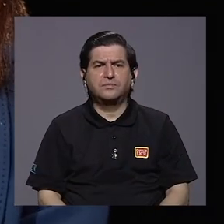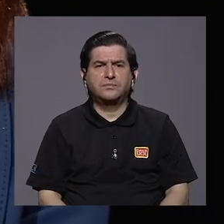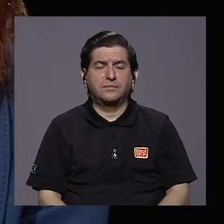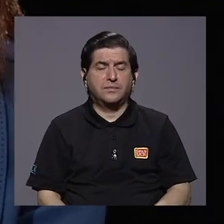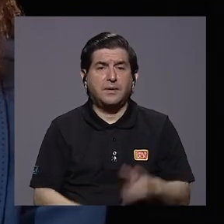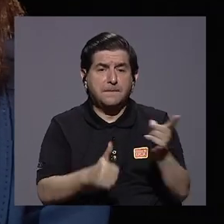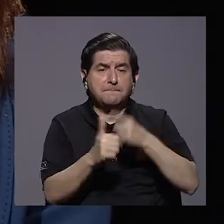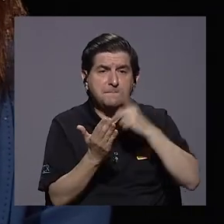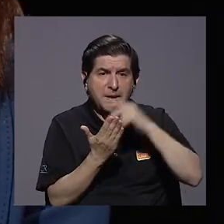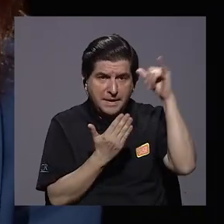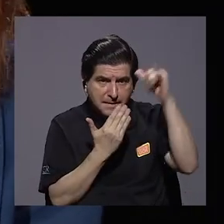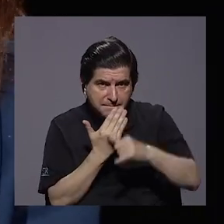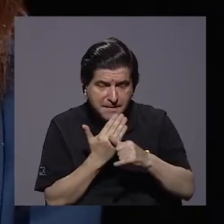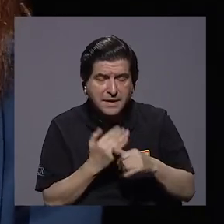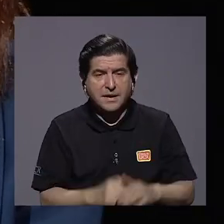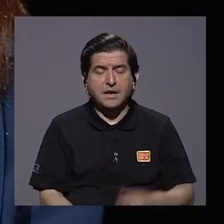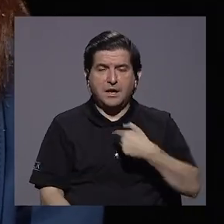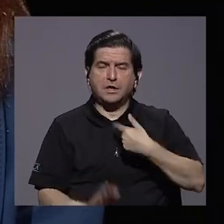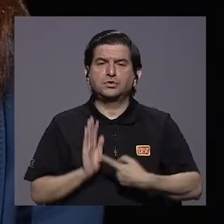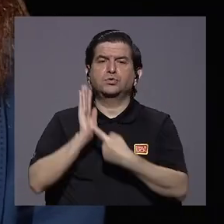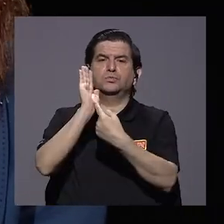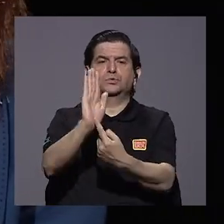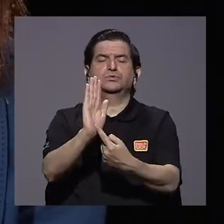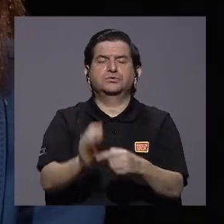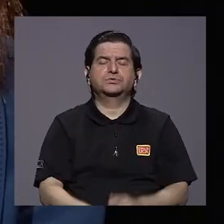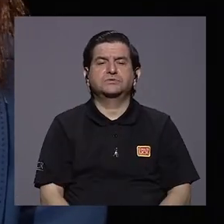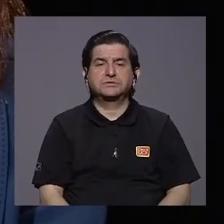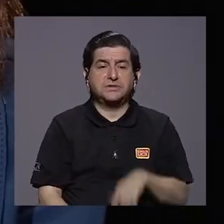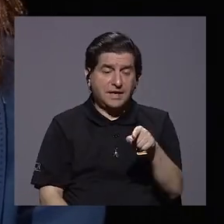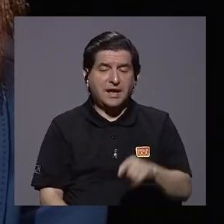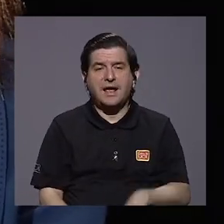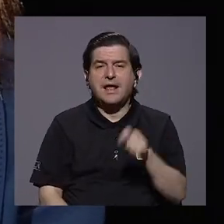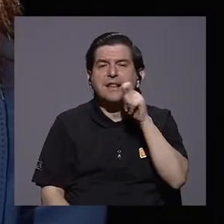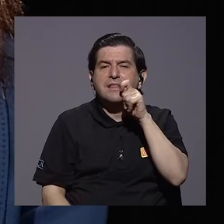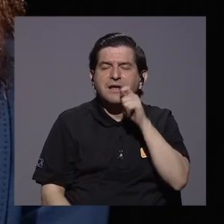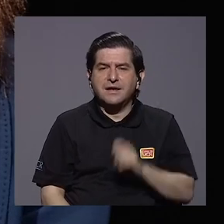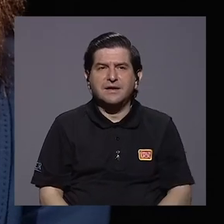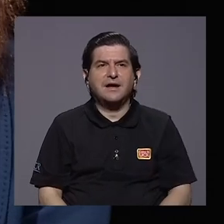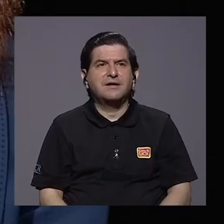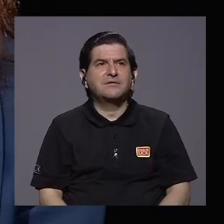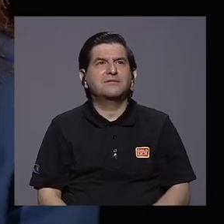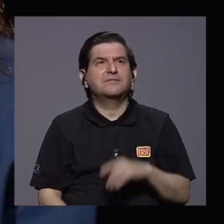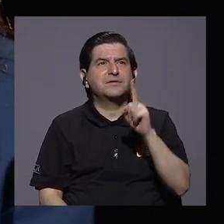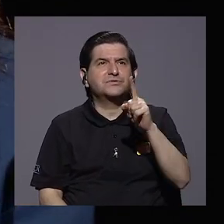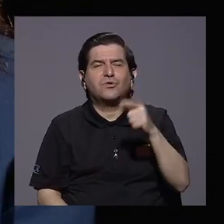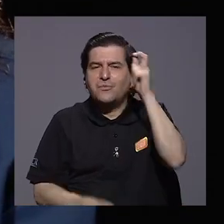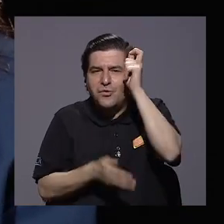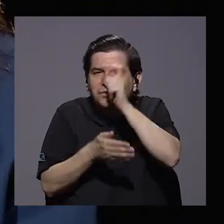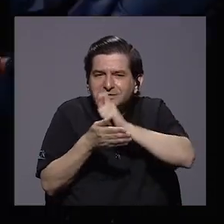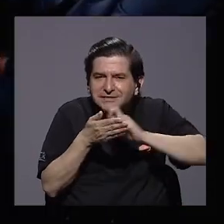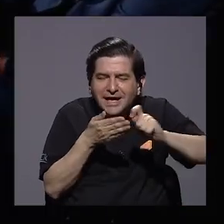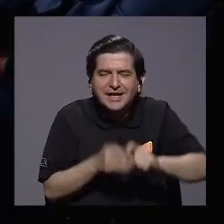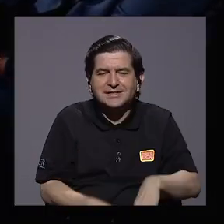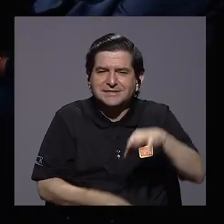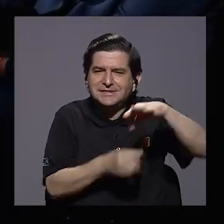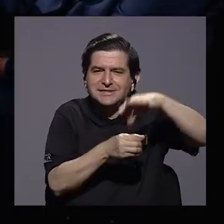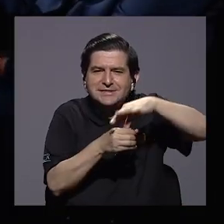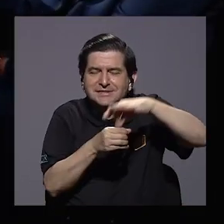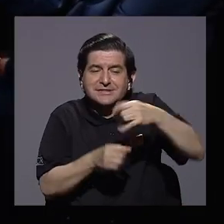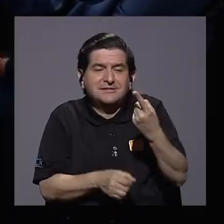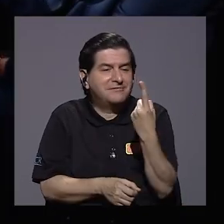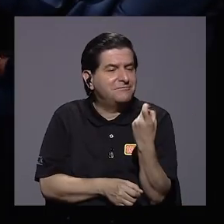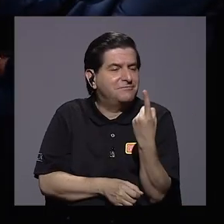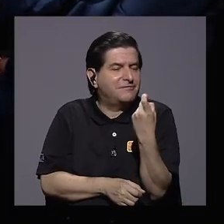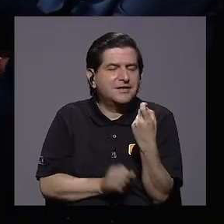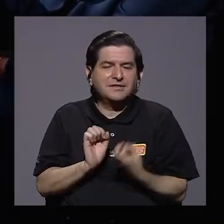este primer proyecto fue el primer proyecto que yo presenté, el de cannabis. Y lo hice casi como una tesis de agronomía. Faltaba un poco